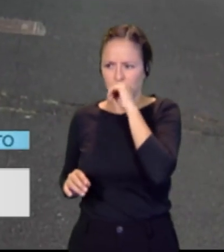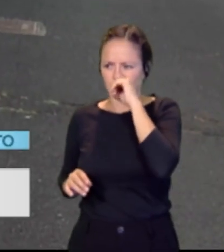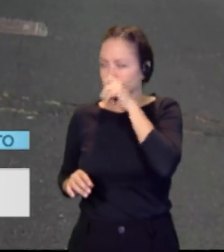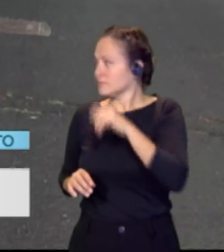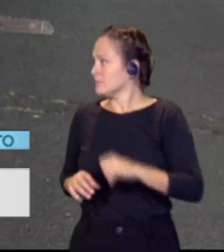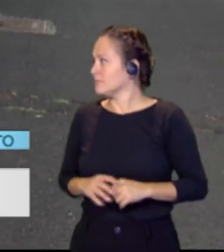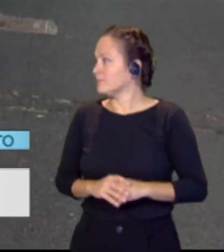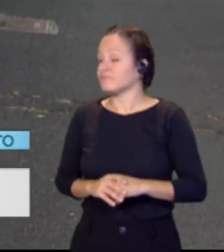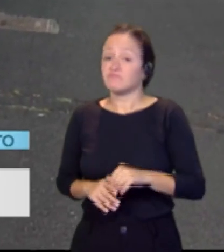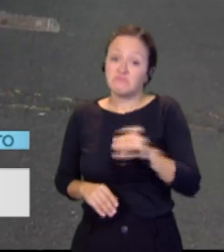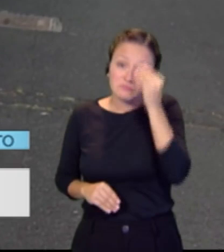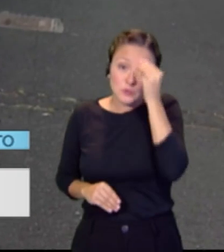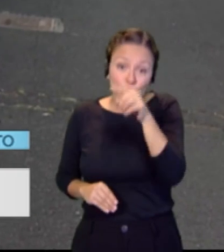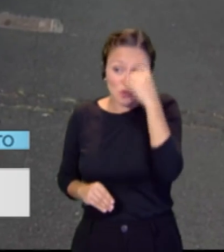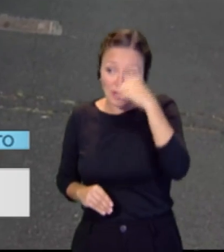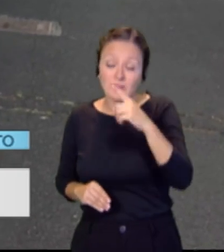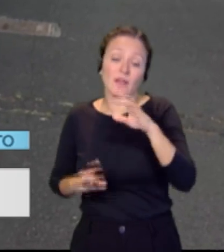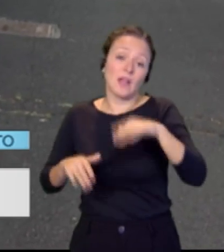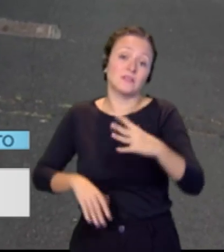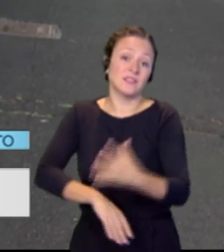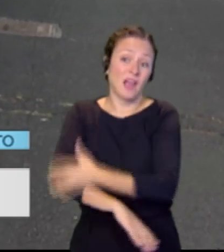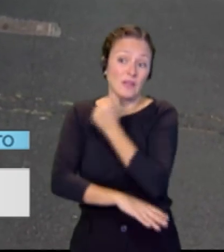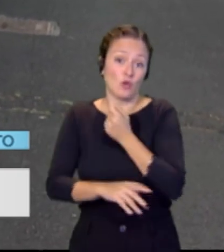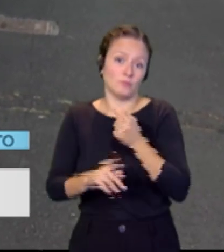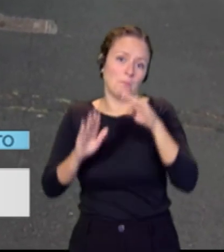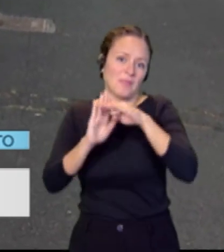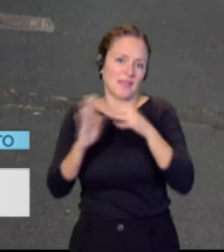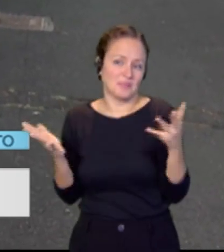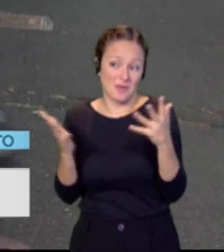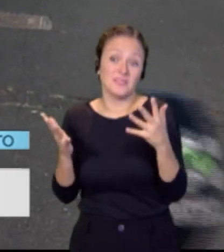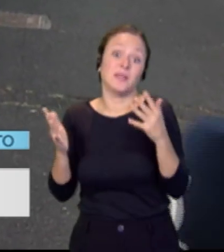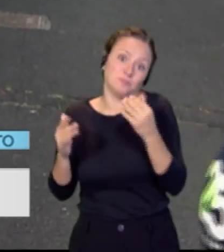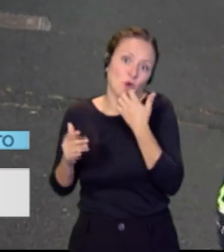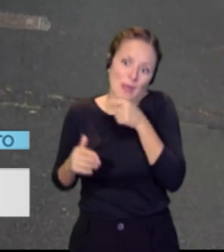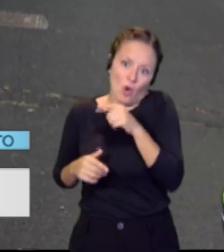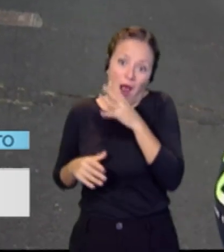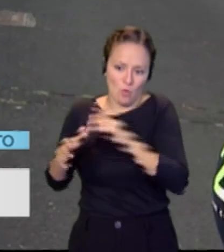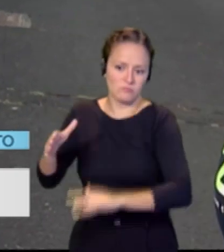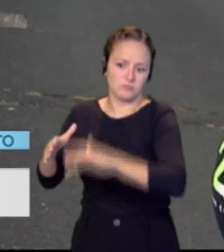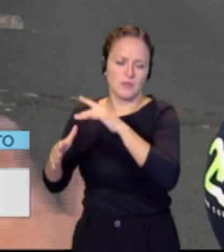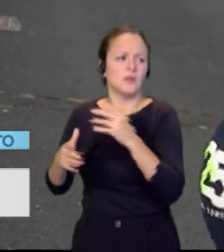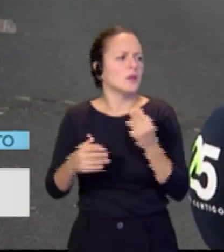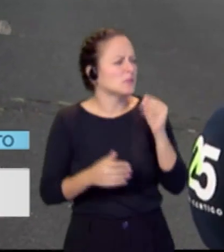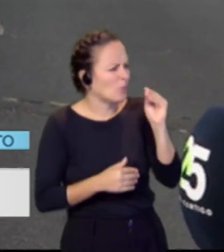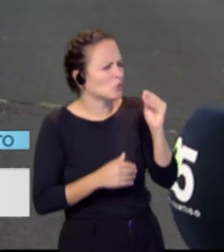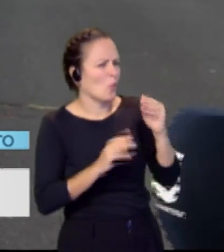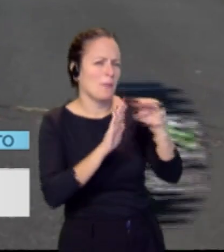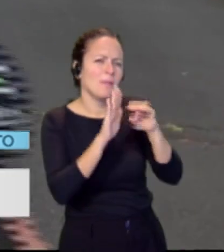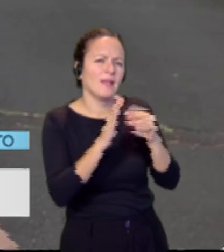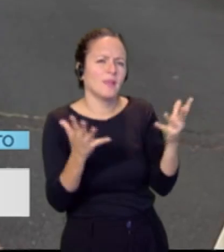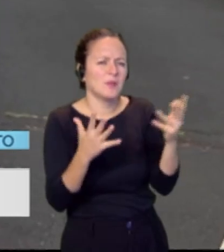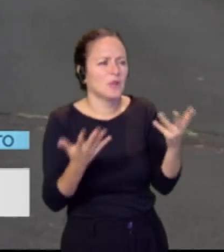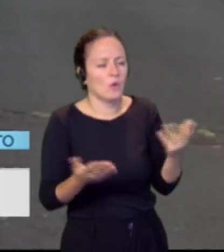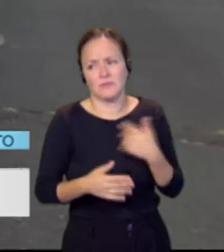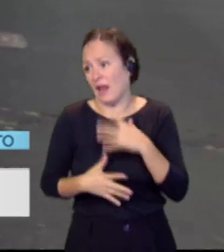puesto en marcha una serie de medidas de emergencia y entre ellas está el aportar agua a este embalse. ¿Cuáles son esas medidas de emergencia, Fernando? Porque hablamos de que son bastantes.